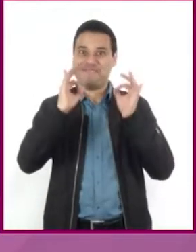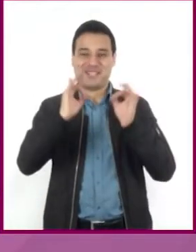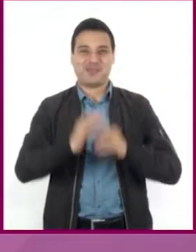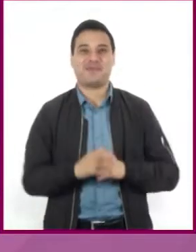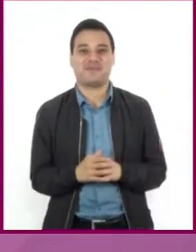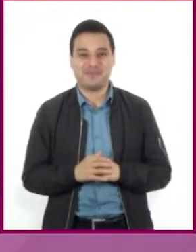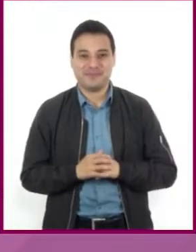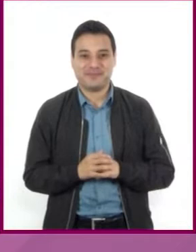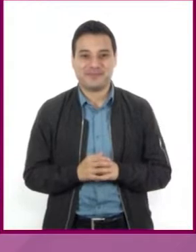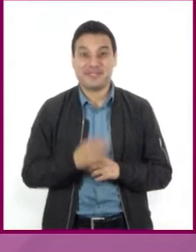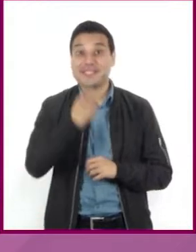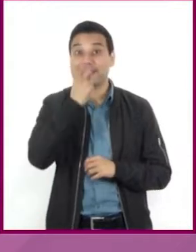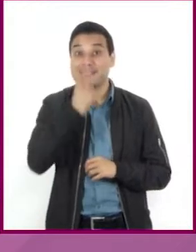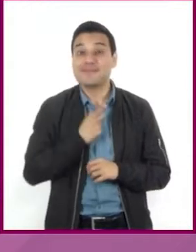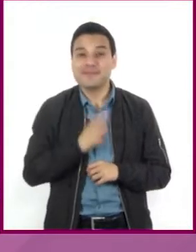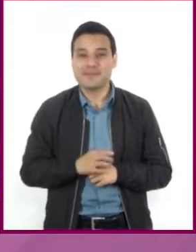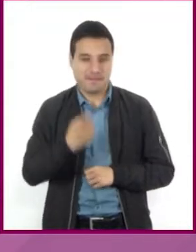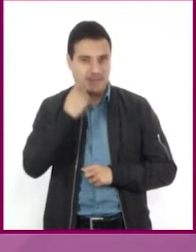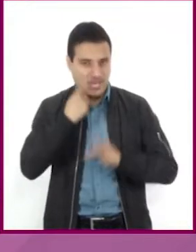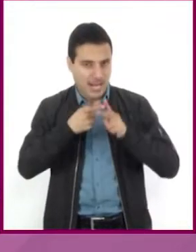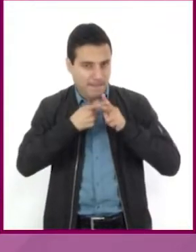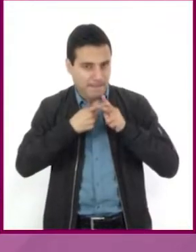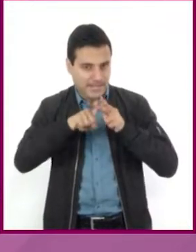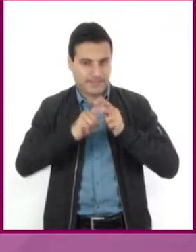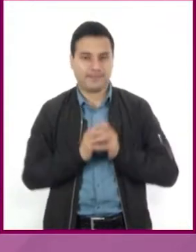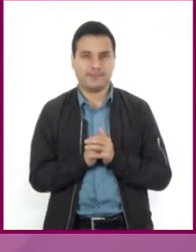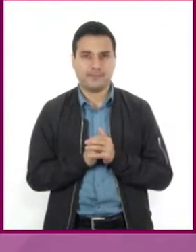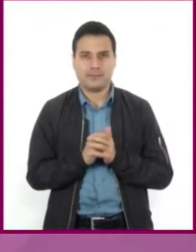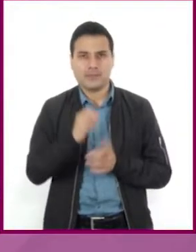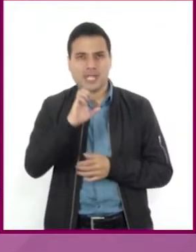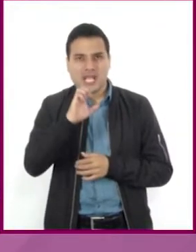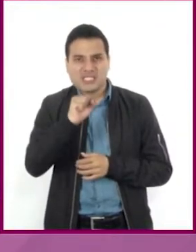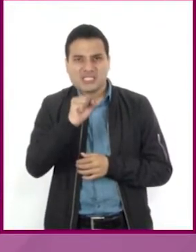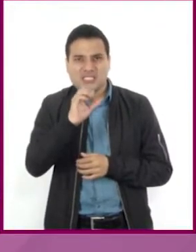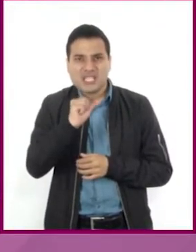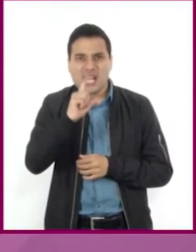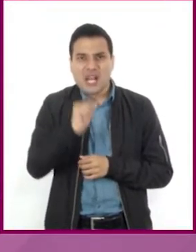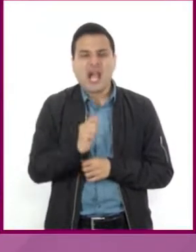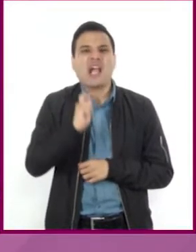¿Qué nos vas a mostrar? Comencemos por saber qué son las escalas.